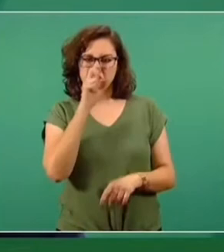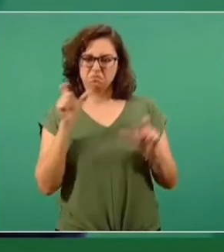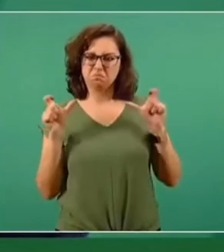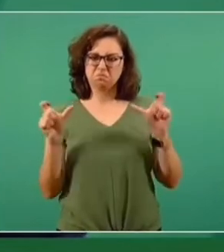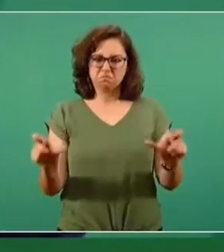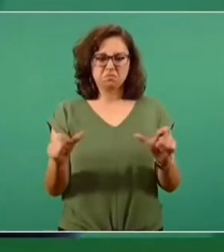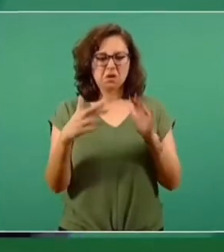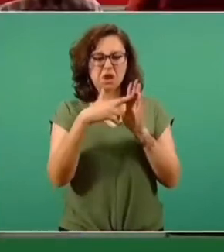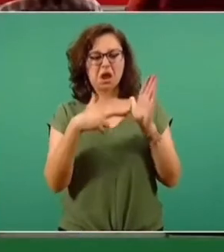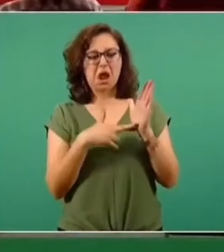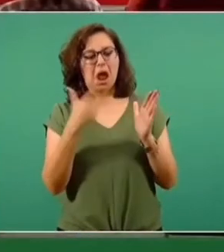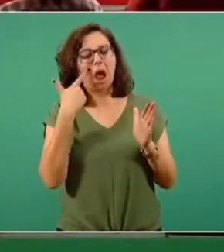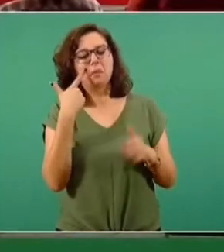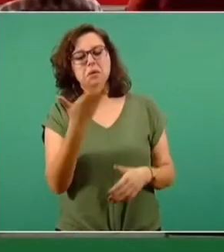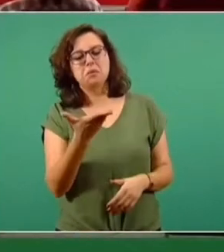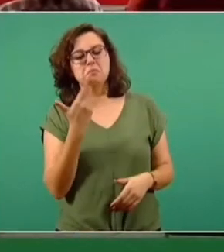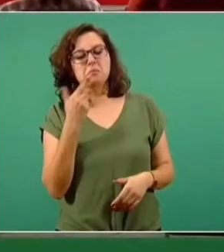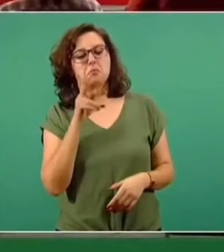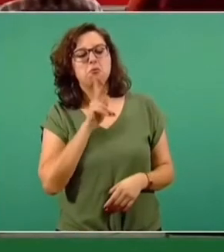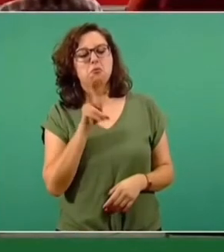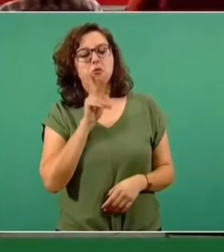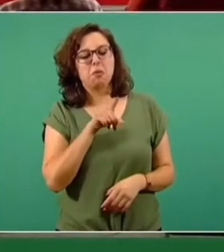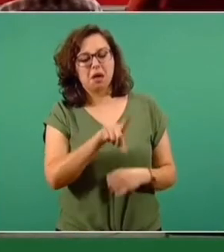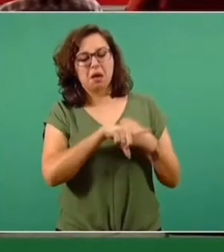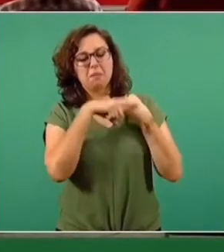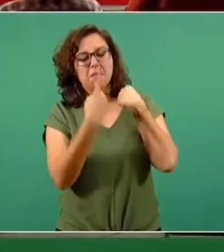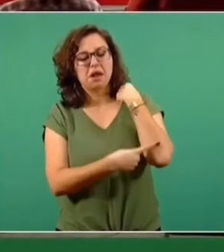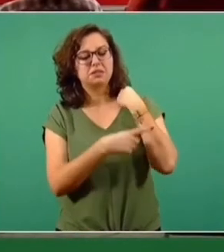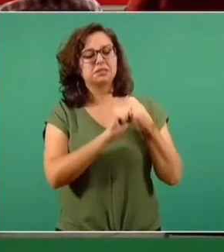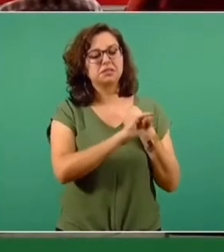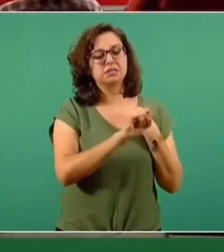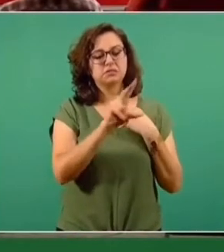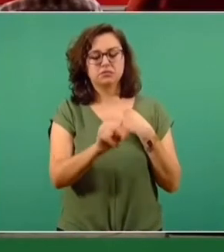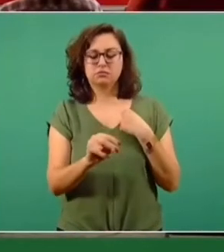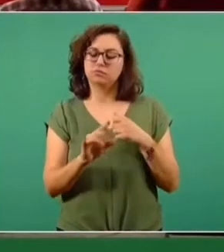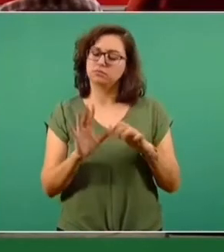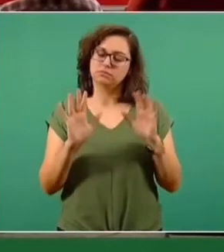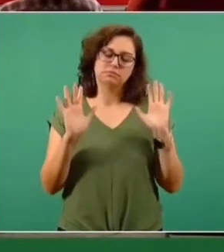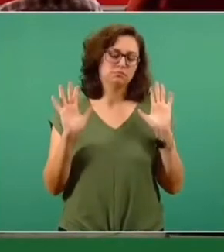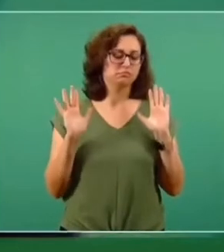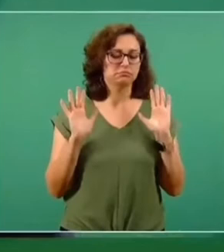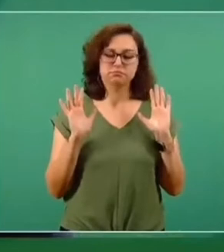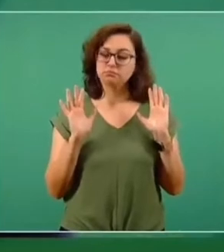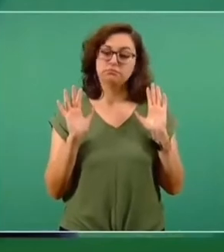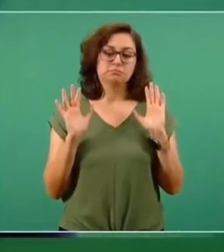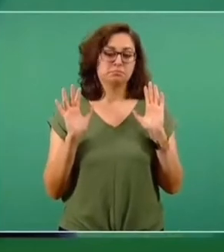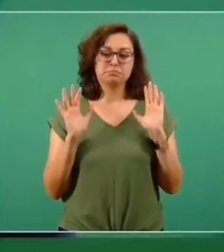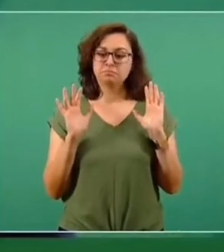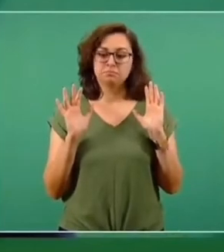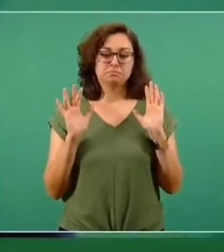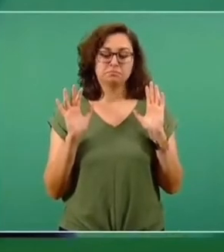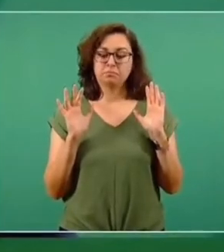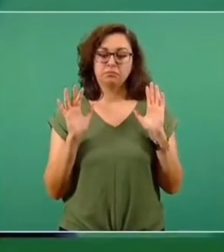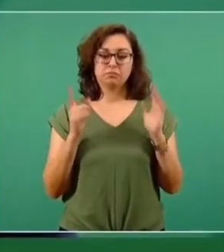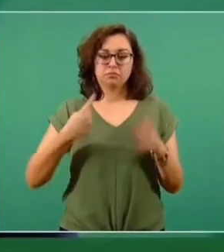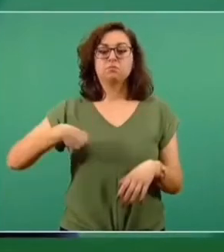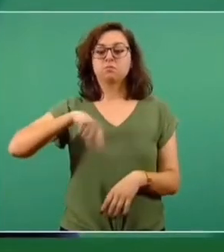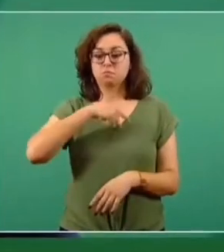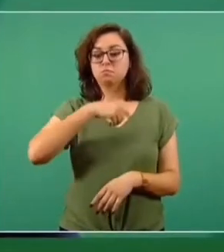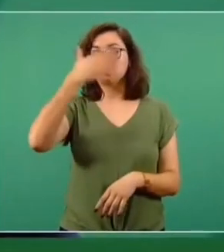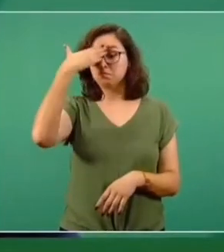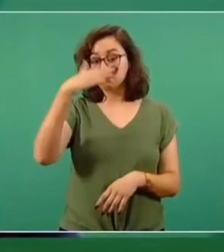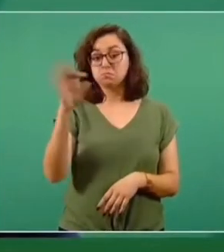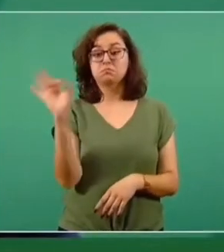requerimiento específico de demostrar que se está embarazada, sabemos que existe la